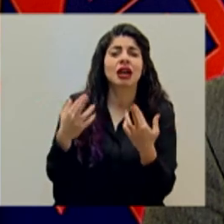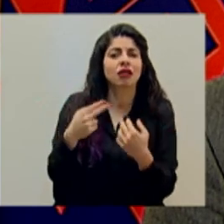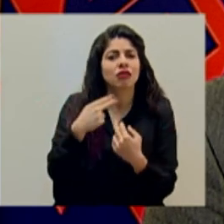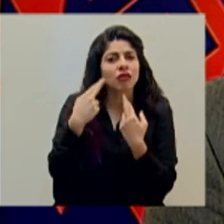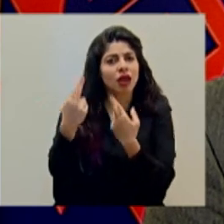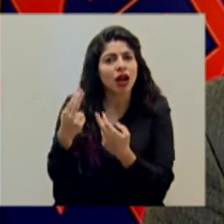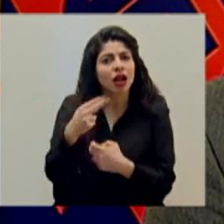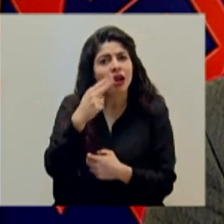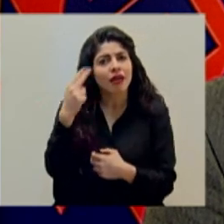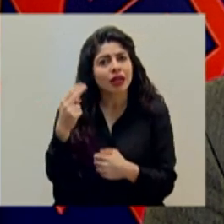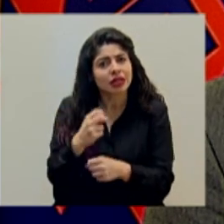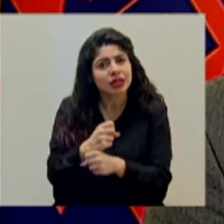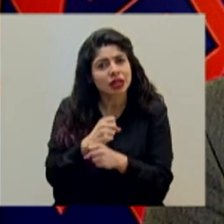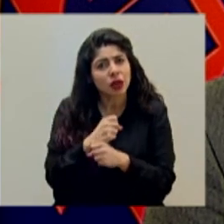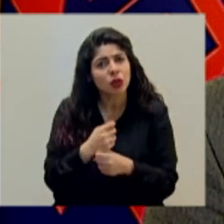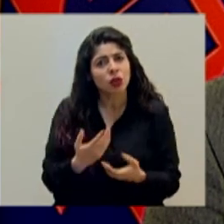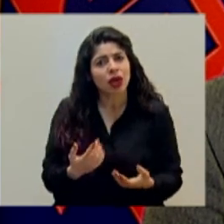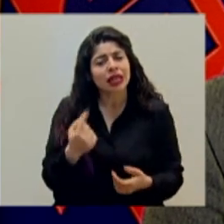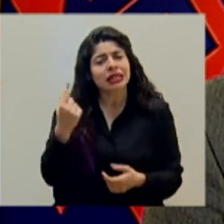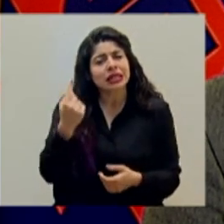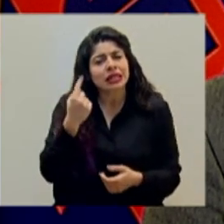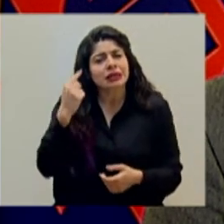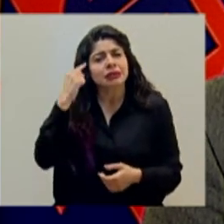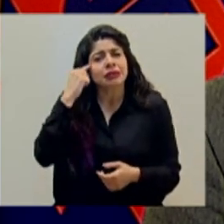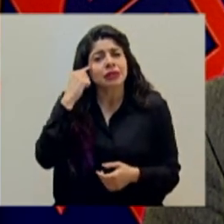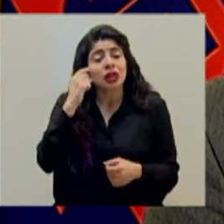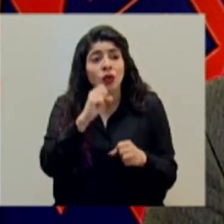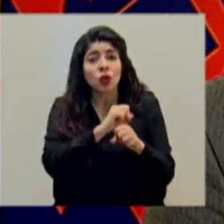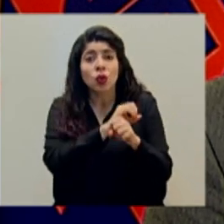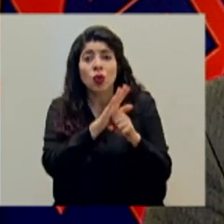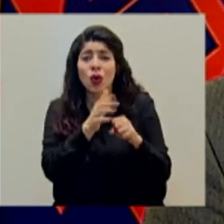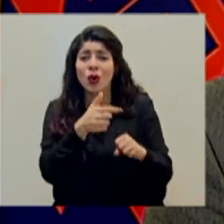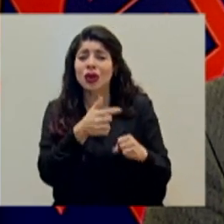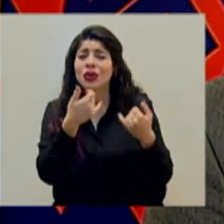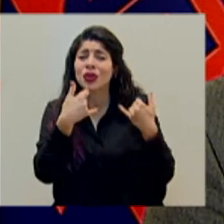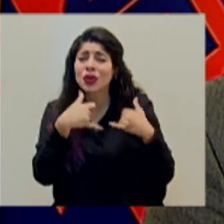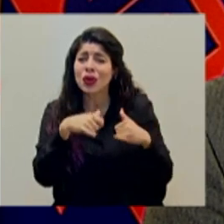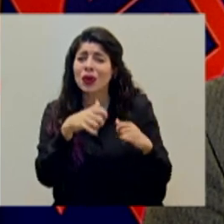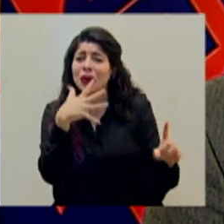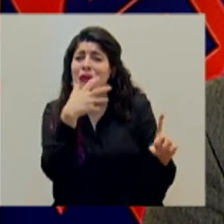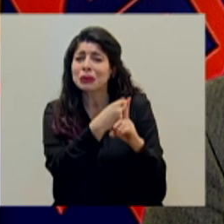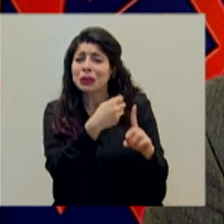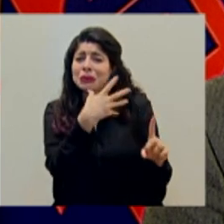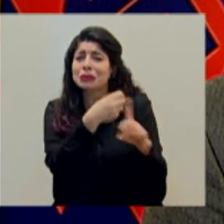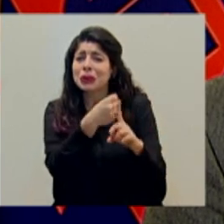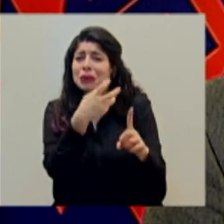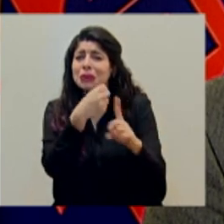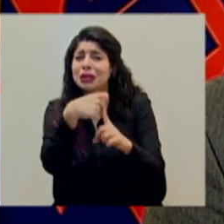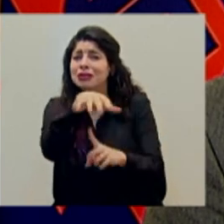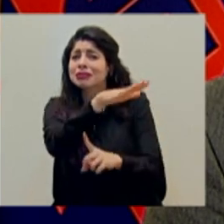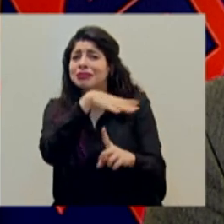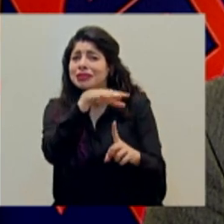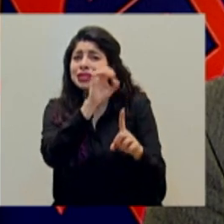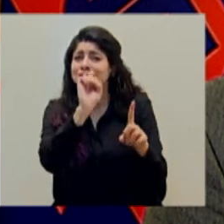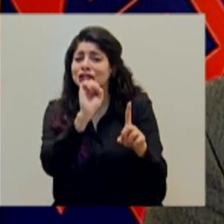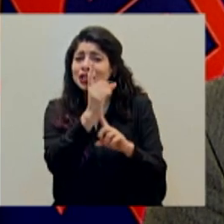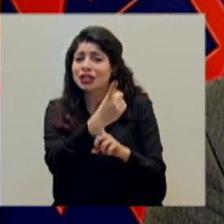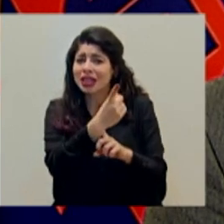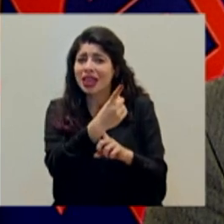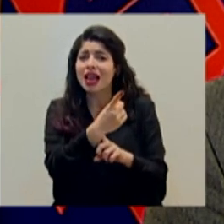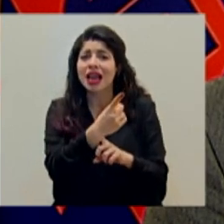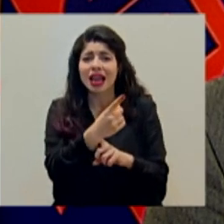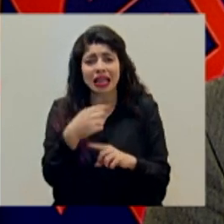segura y siempre teniendo presente que el COVID sigue golpeando a nuestra sociedad y por supuesto